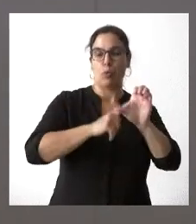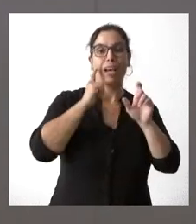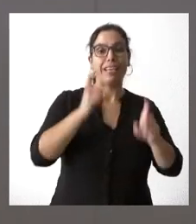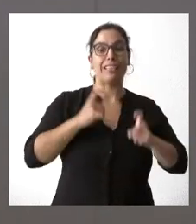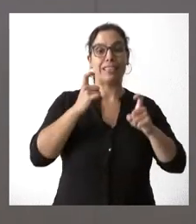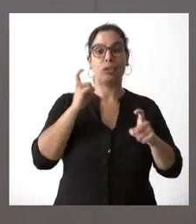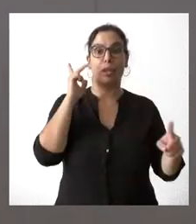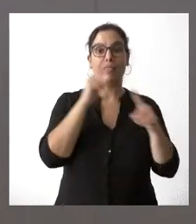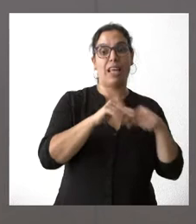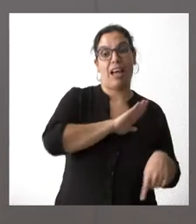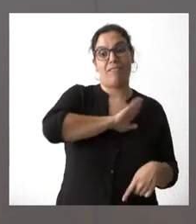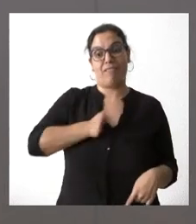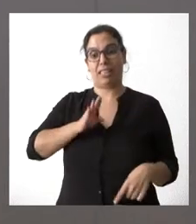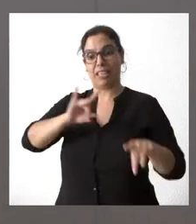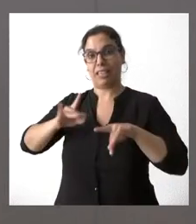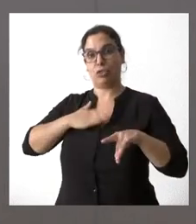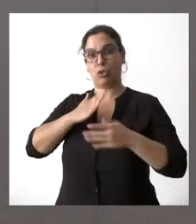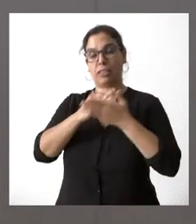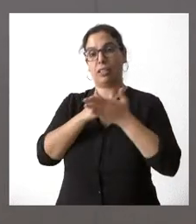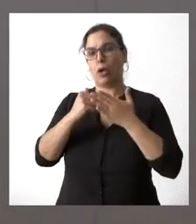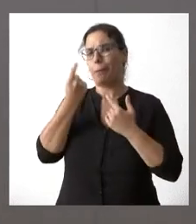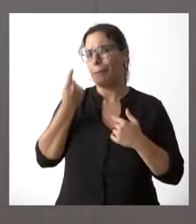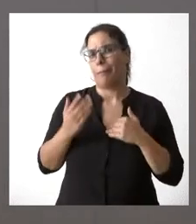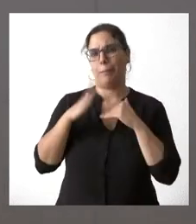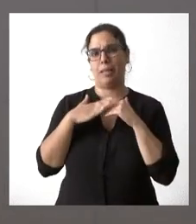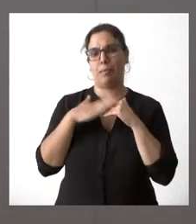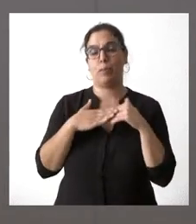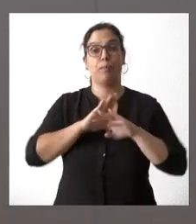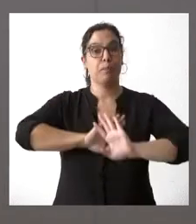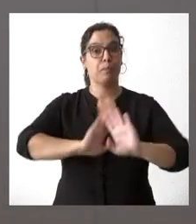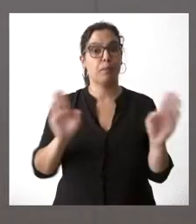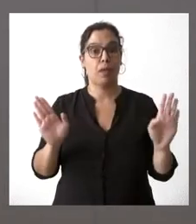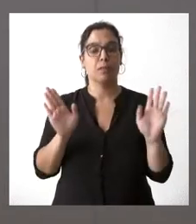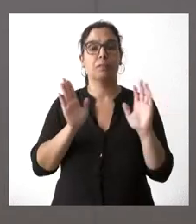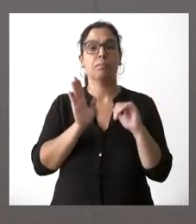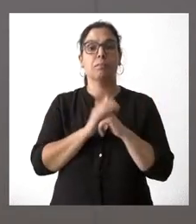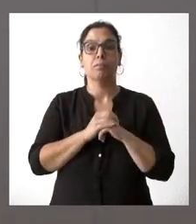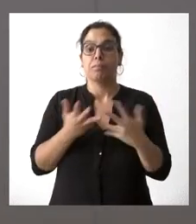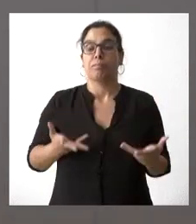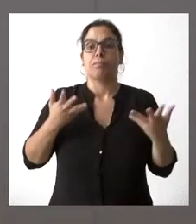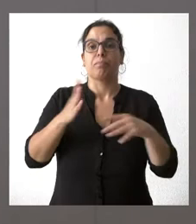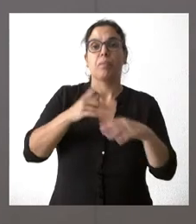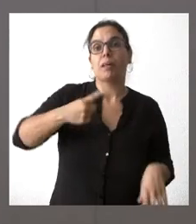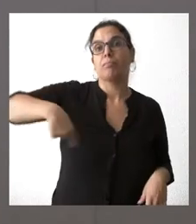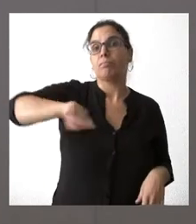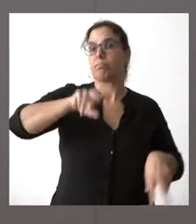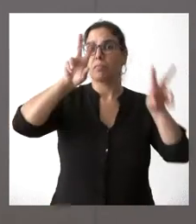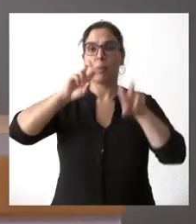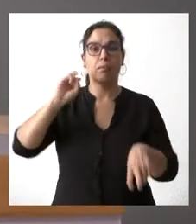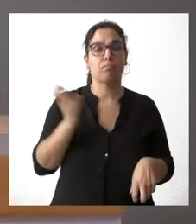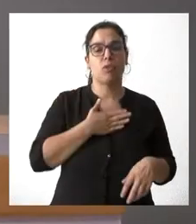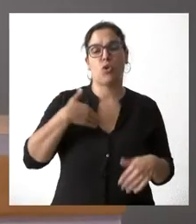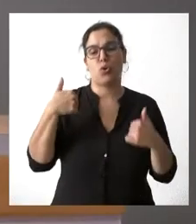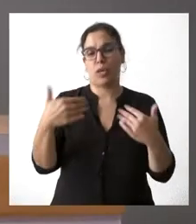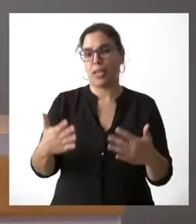el impacto sobre nuestra comunidad autónoma fuera el menor posible. Y, sin más, quedo a su disposición para cualquier asunto que estimen oportuno